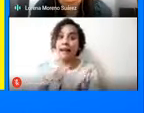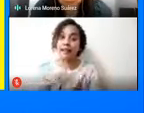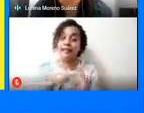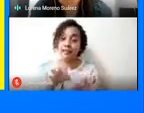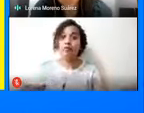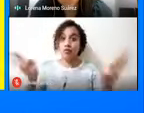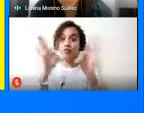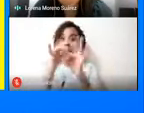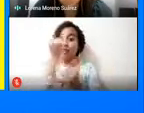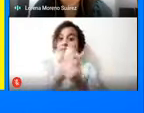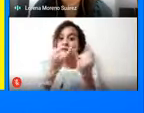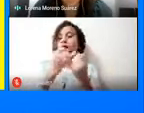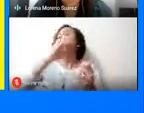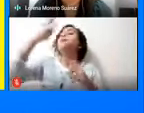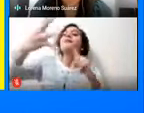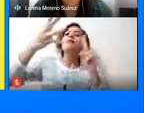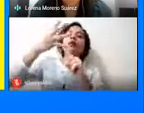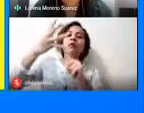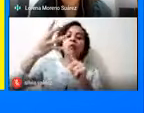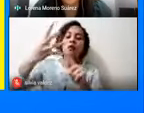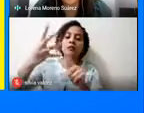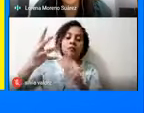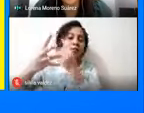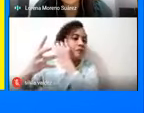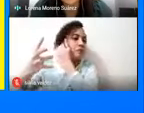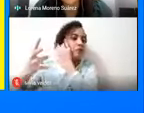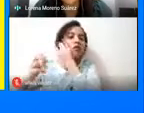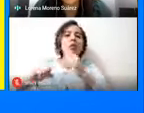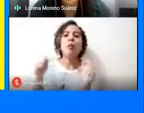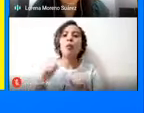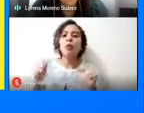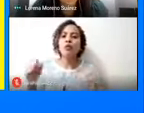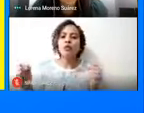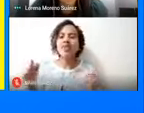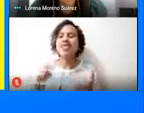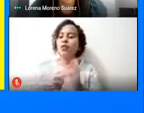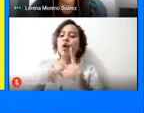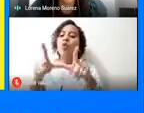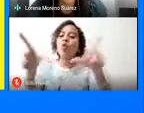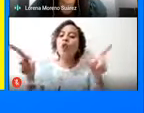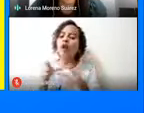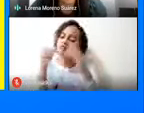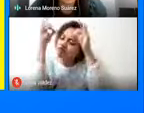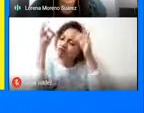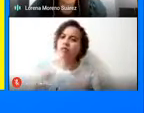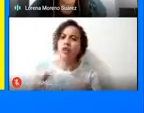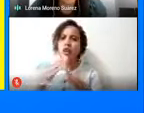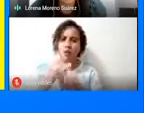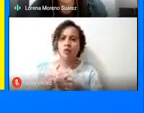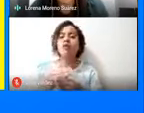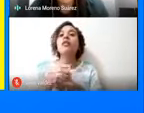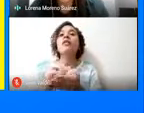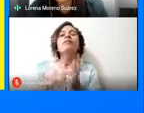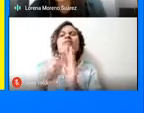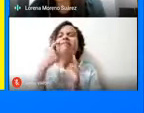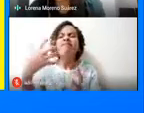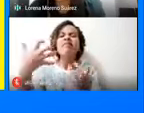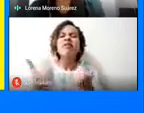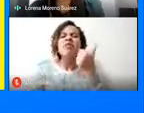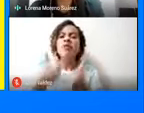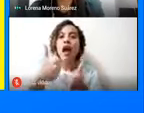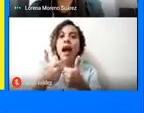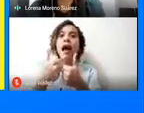cuarto tenemos el posicionamiento de Bogotá como un destino seguro donde buscamos resaltar pues las ventajas